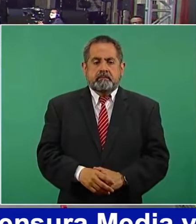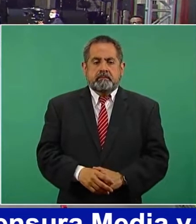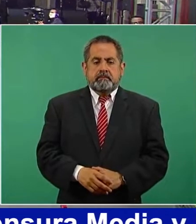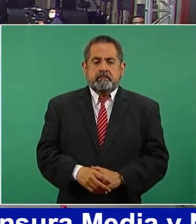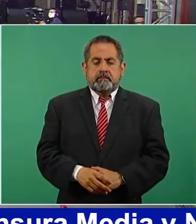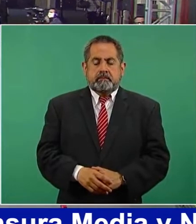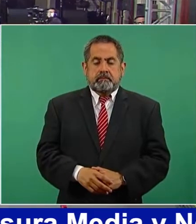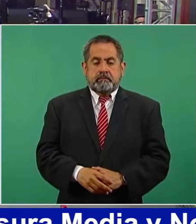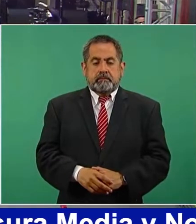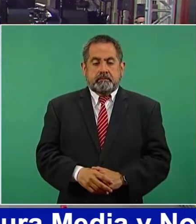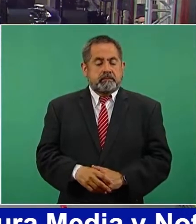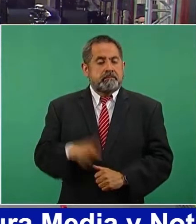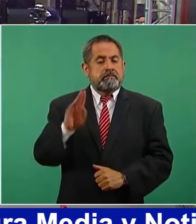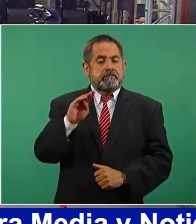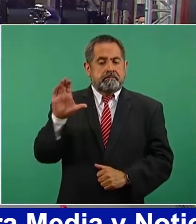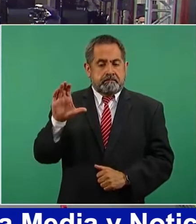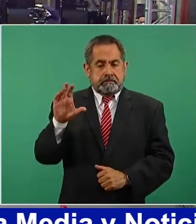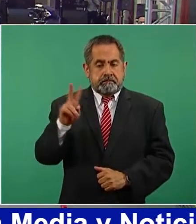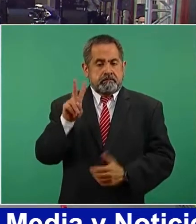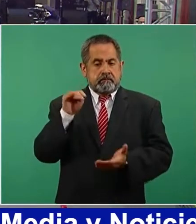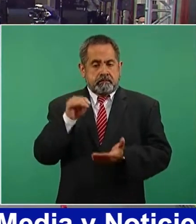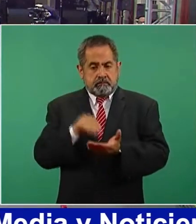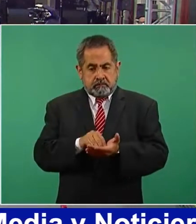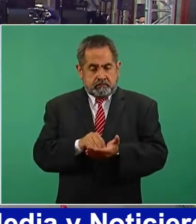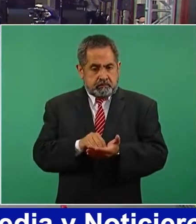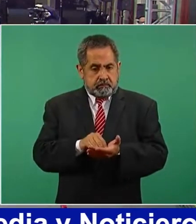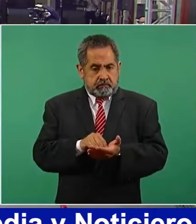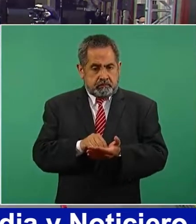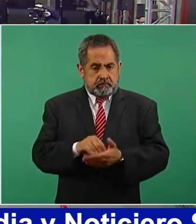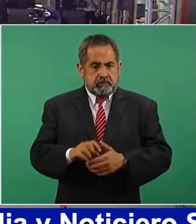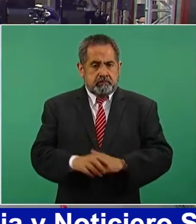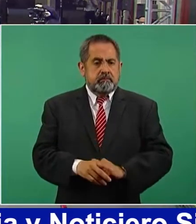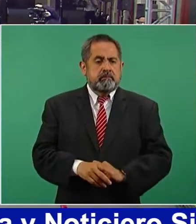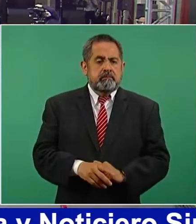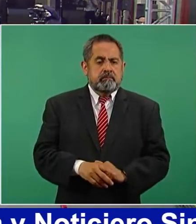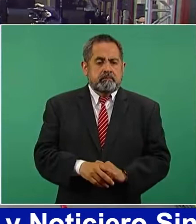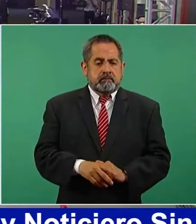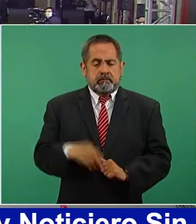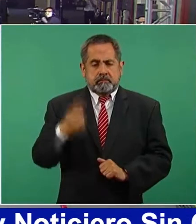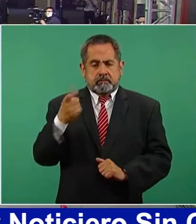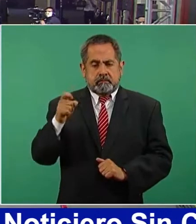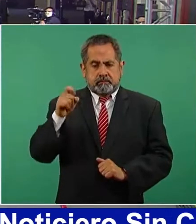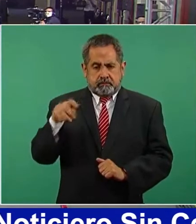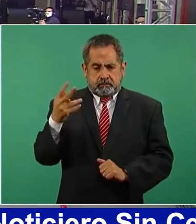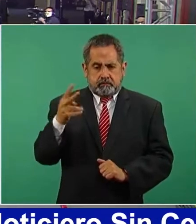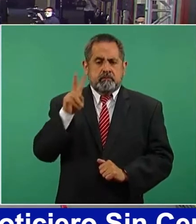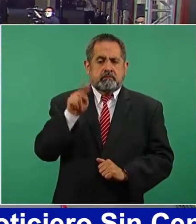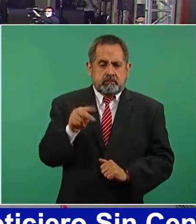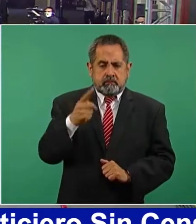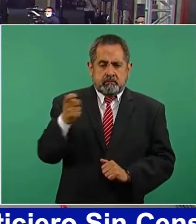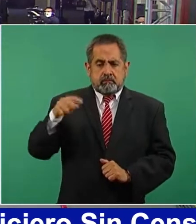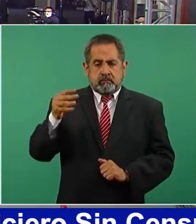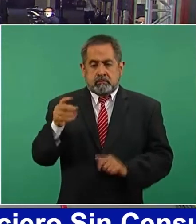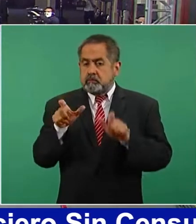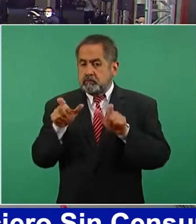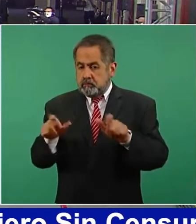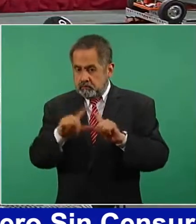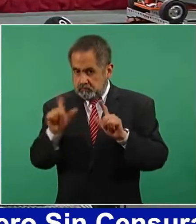En Baja California, dos mil 114, nada más Guardia